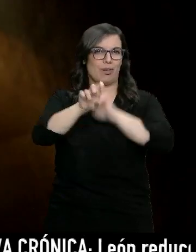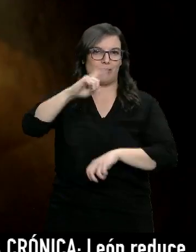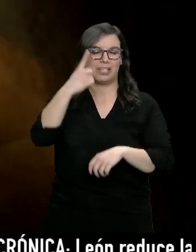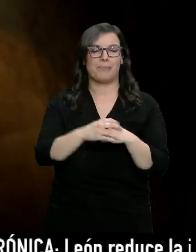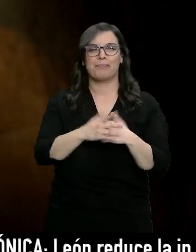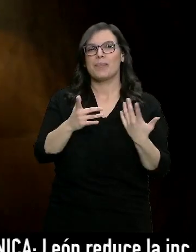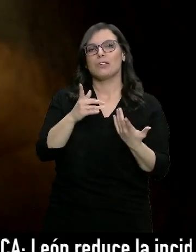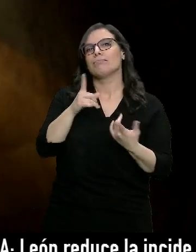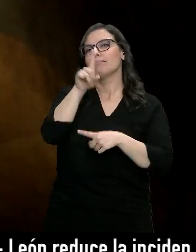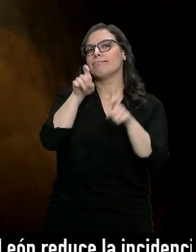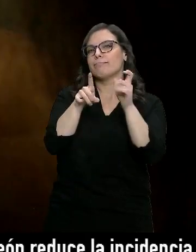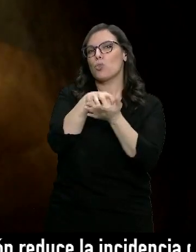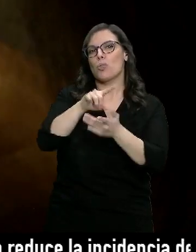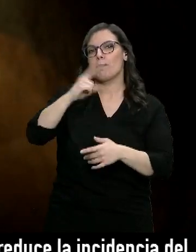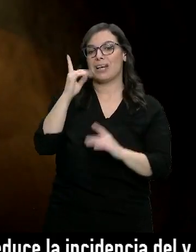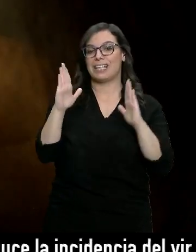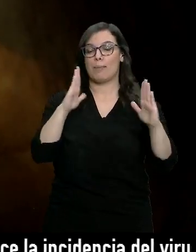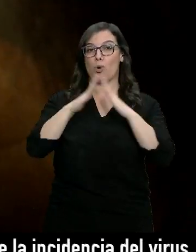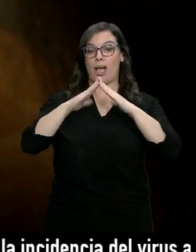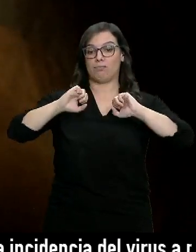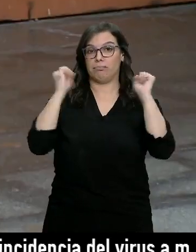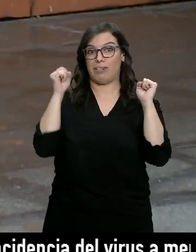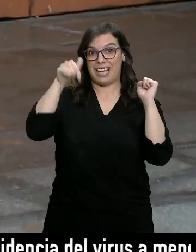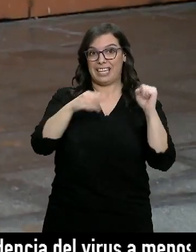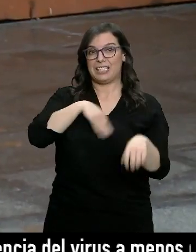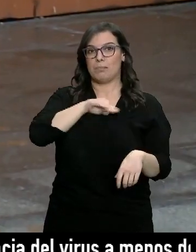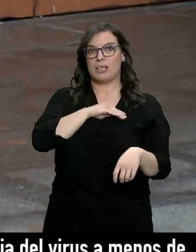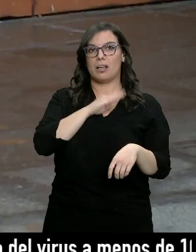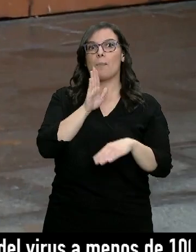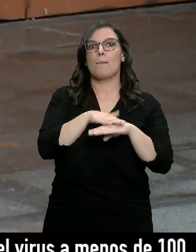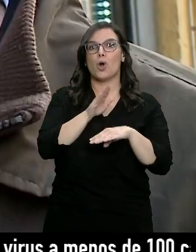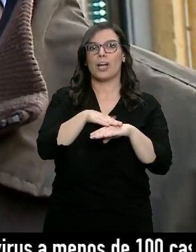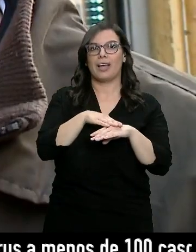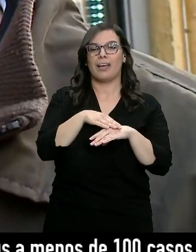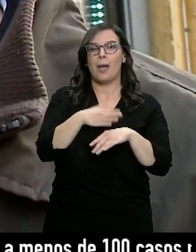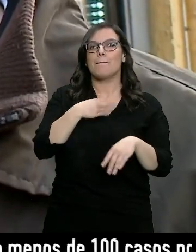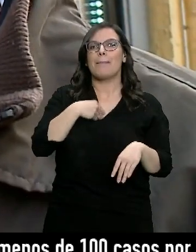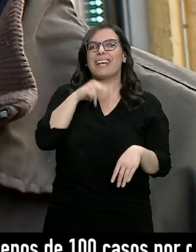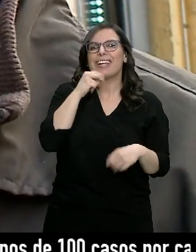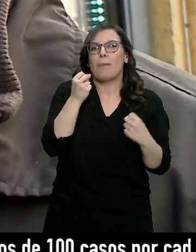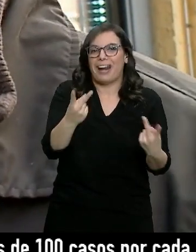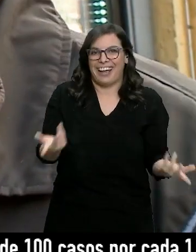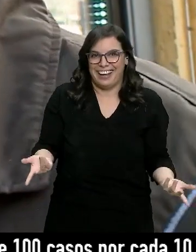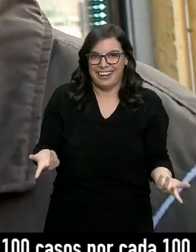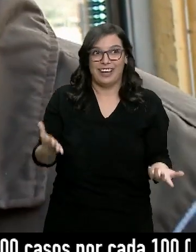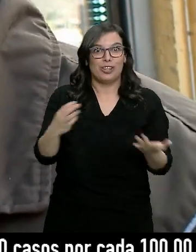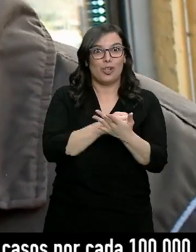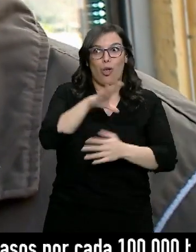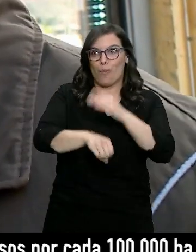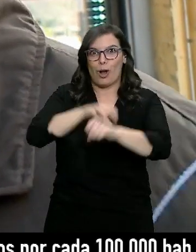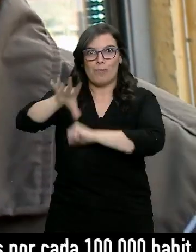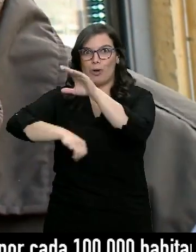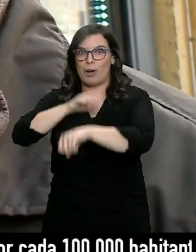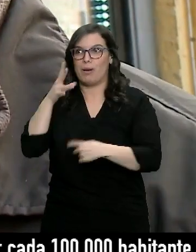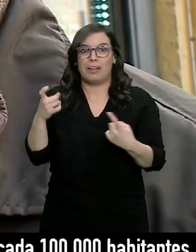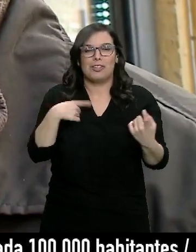sí, la pregunta estrella de la cuarentena, al menos en España... ¿Que por qué? ¿Que para qué era el papel higiénico? O coincidió todo el mundo en ese momento que le hacía falta o